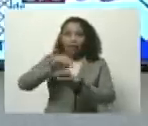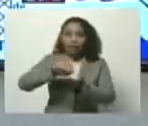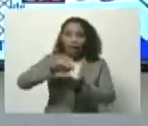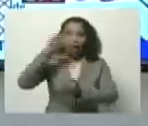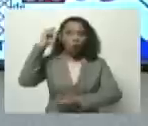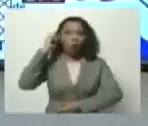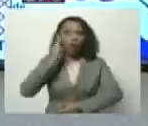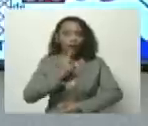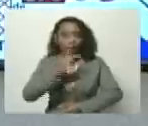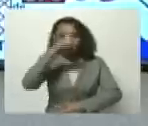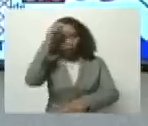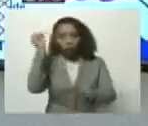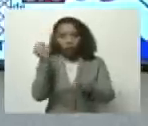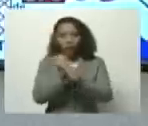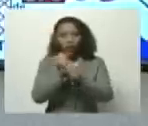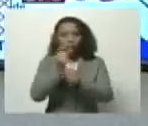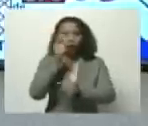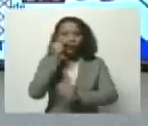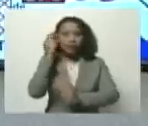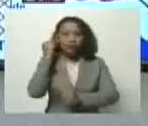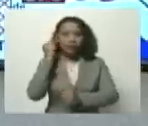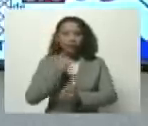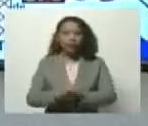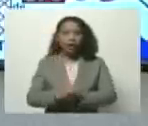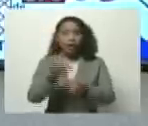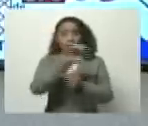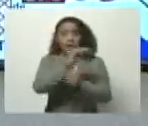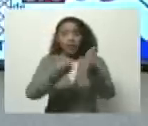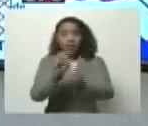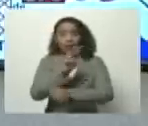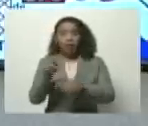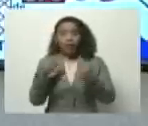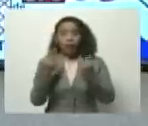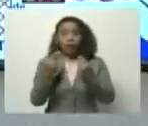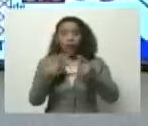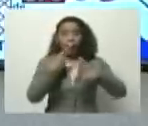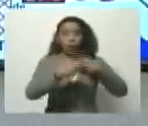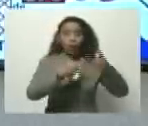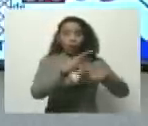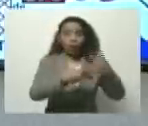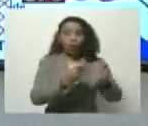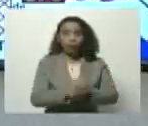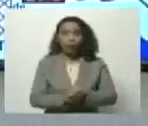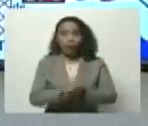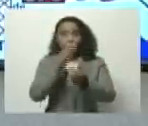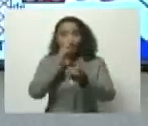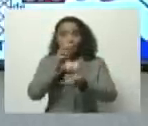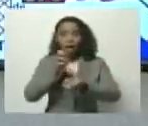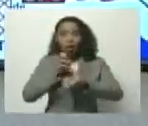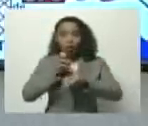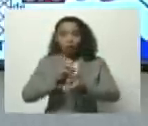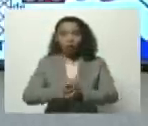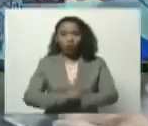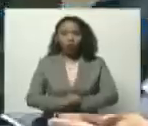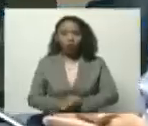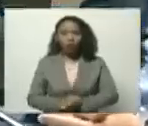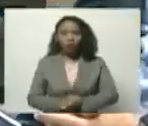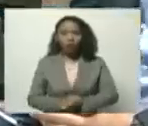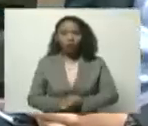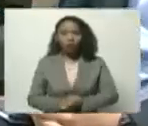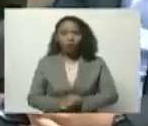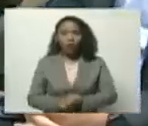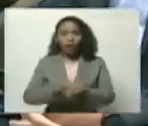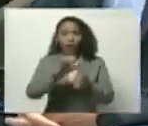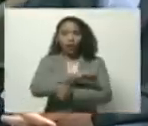de los Trabajadores, el viceministro de Economía Productiva, de Banca y el